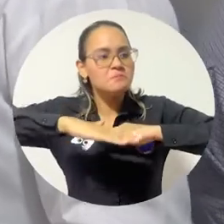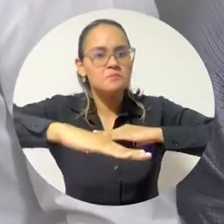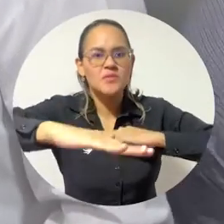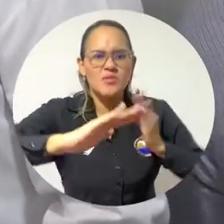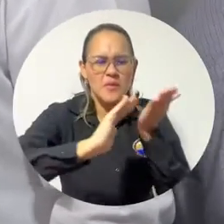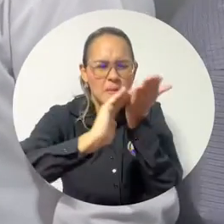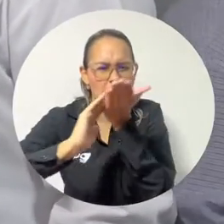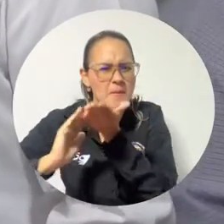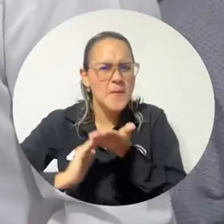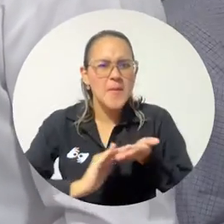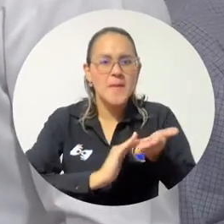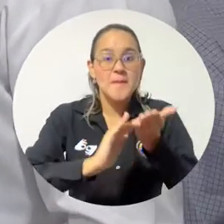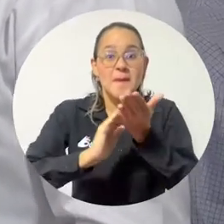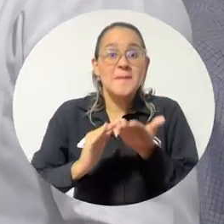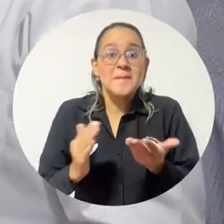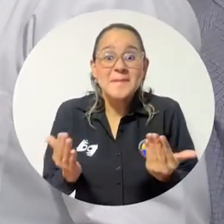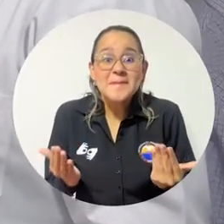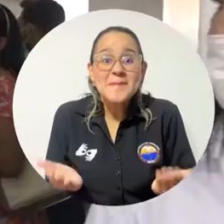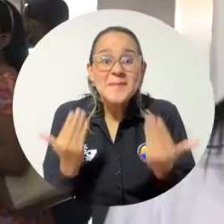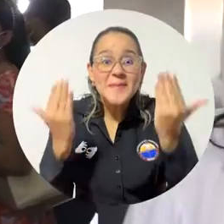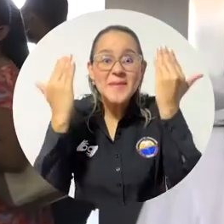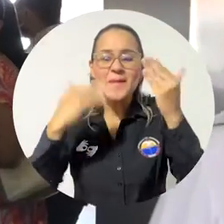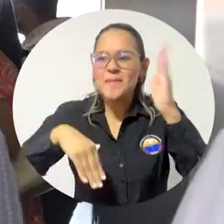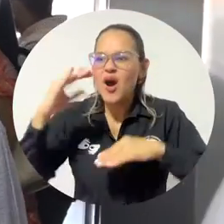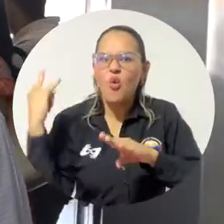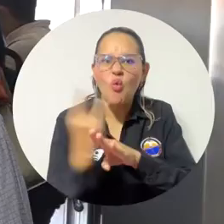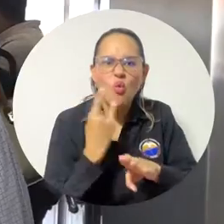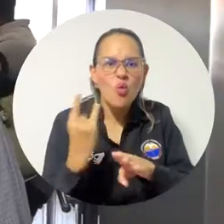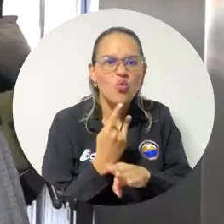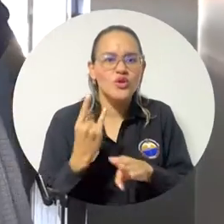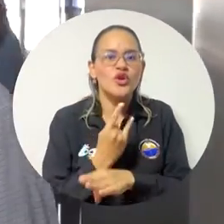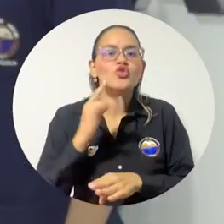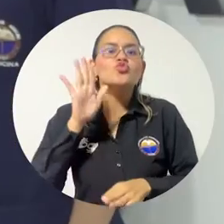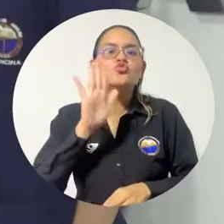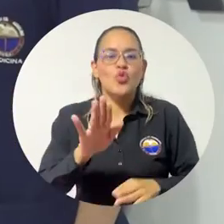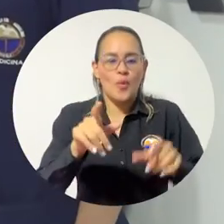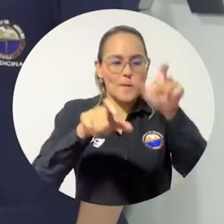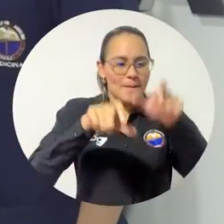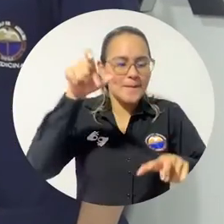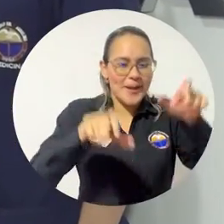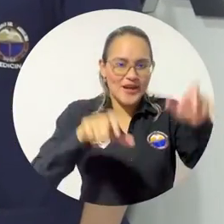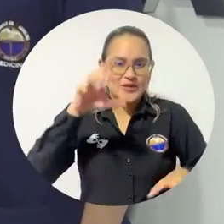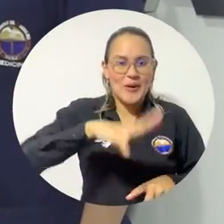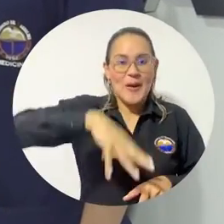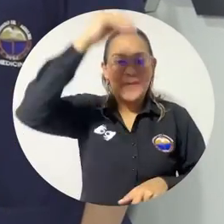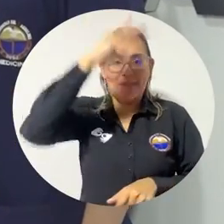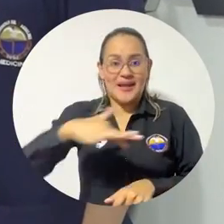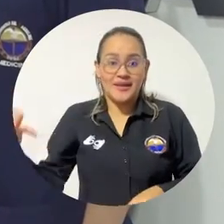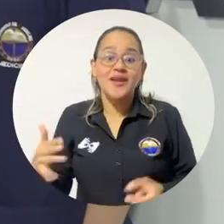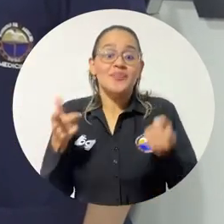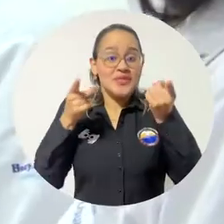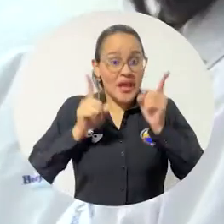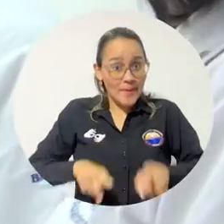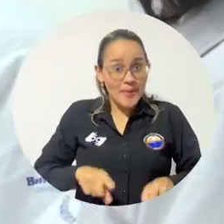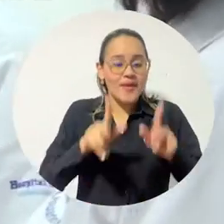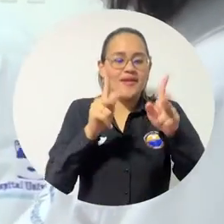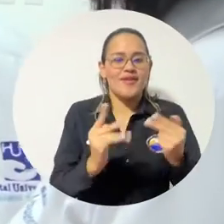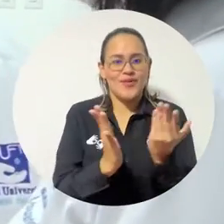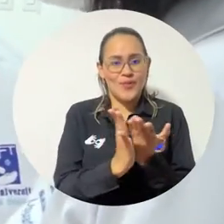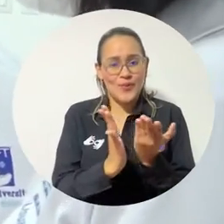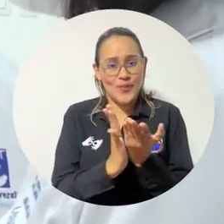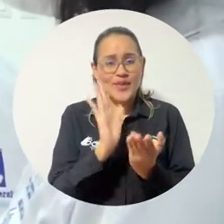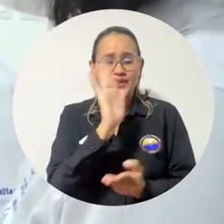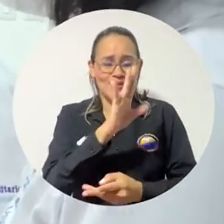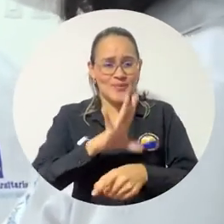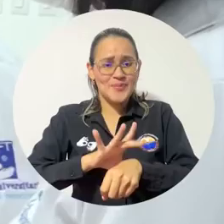funcionamiento para el bienestar de una comunidad magdalenense que lo estaba esperando, principalmente a los estudiantes de medicina que la